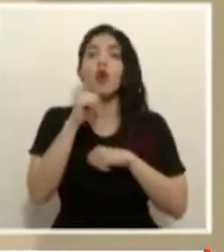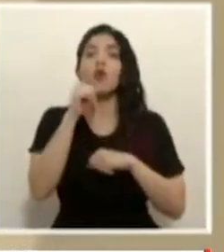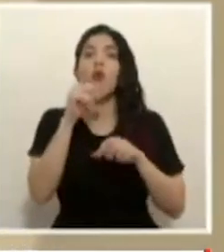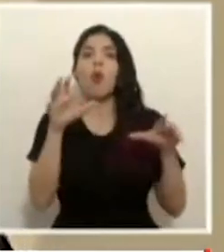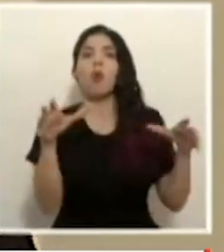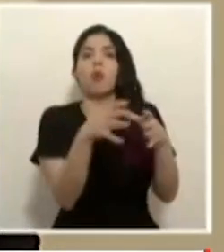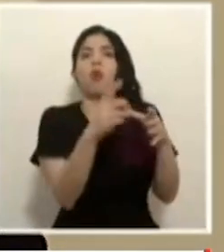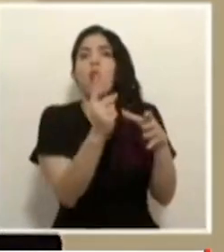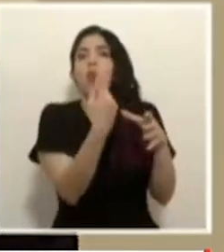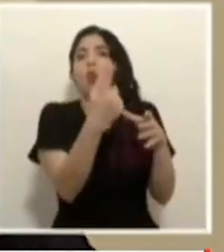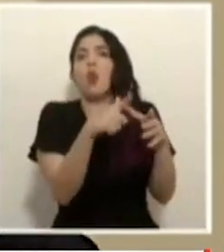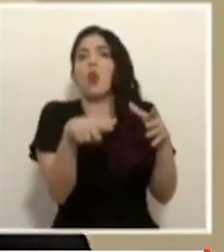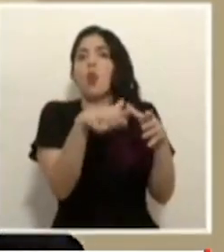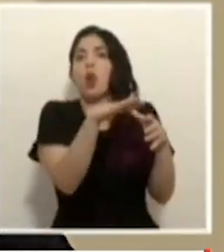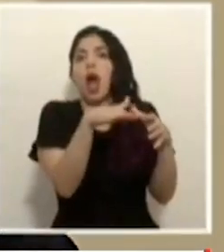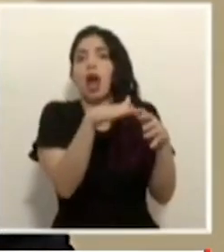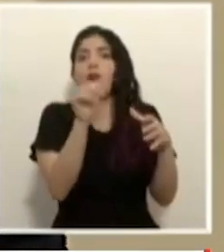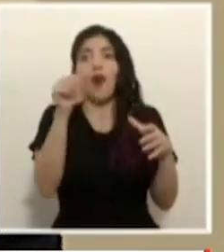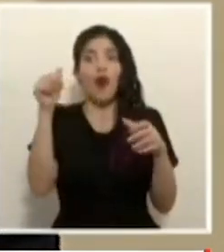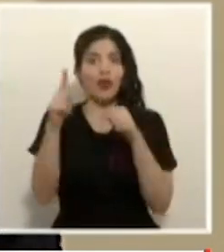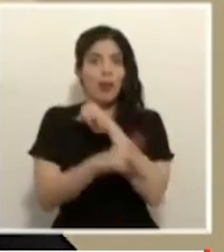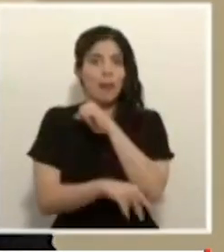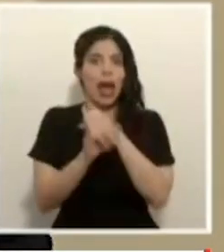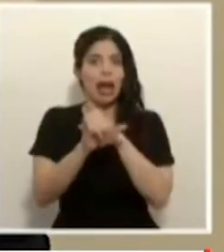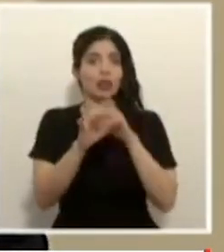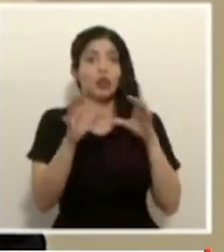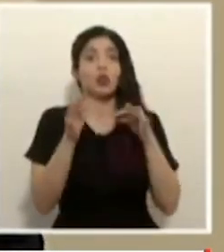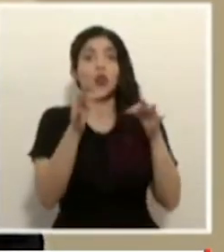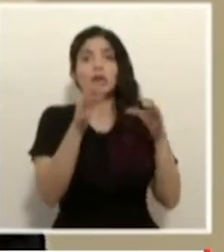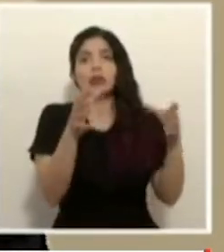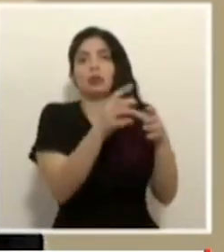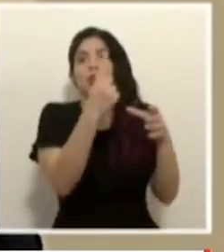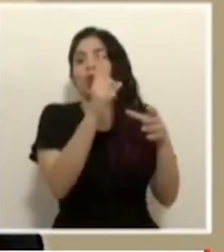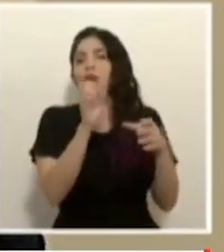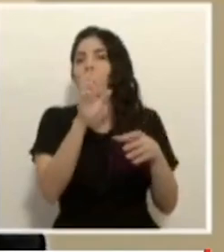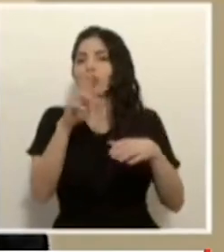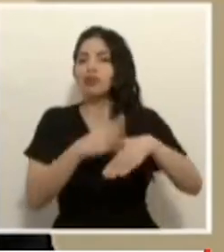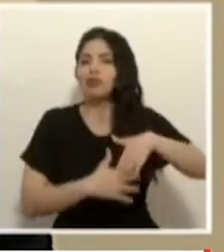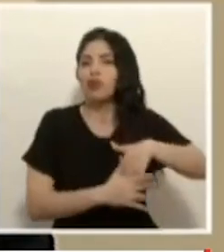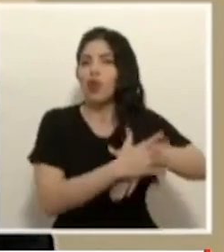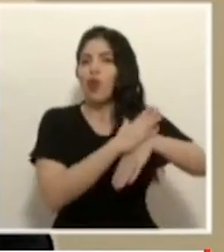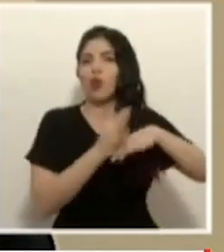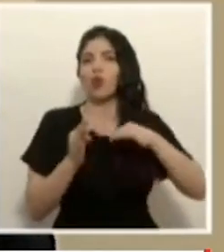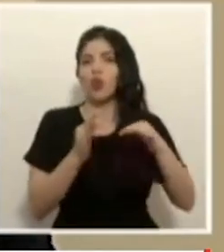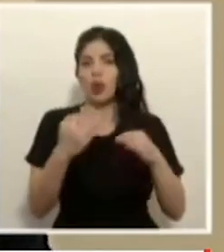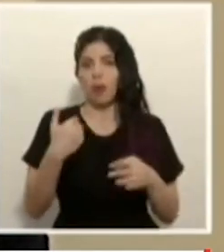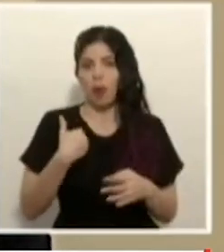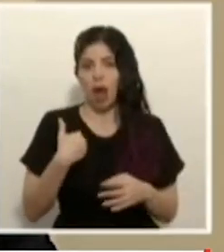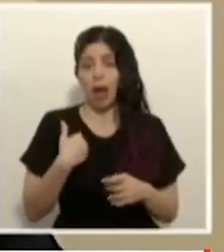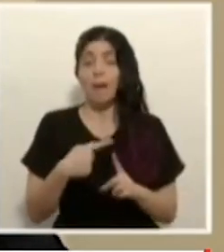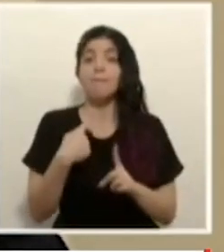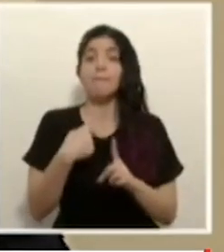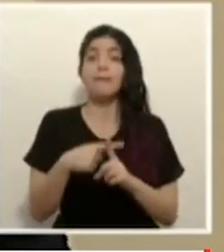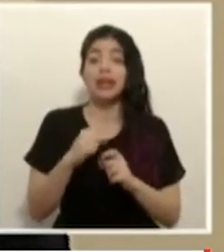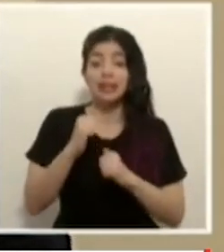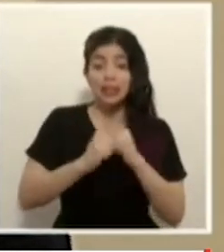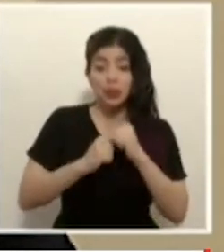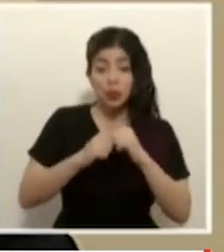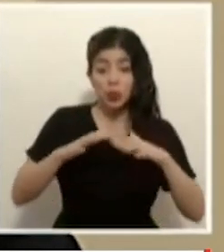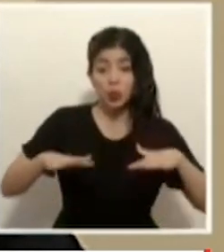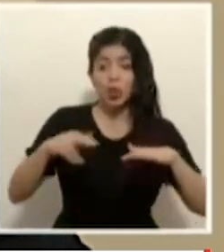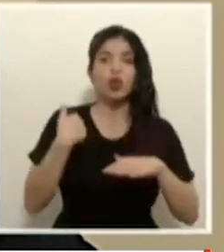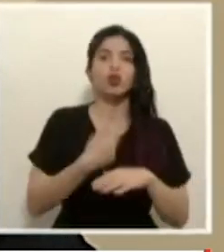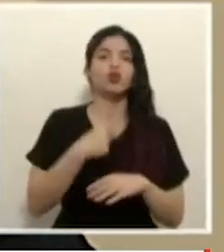en una sola región como pasa en otros destinos turísticos y segundo por definición y por estructura no somos un destino de